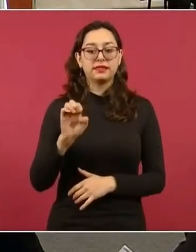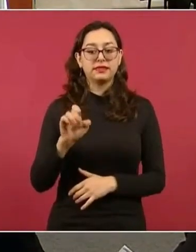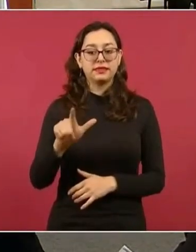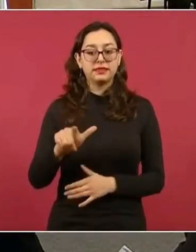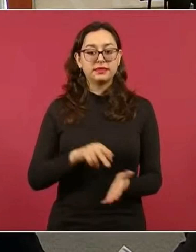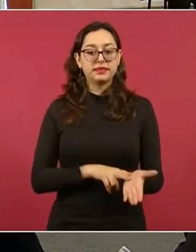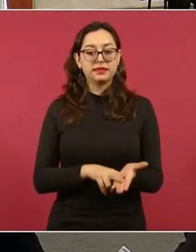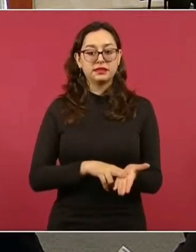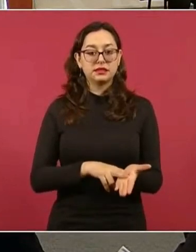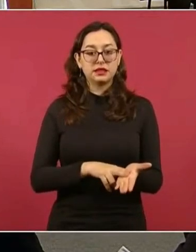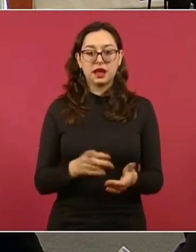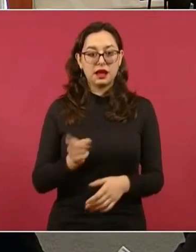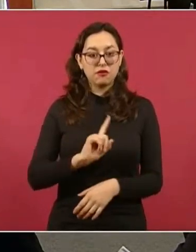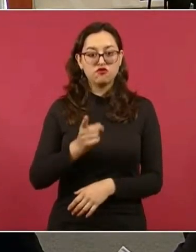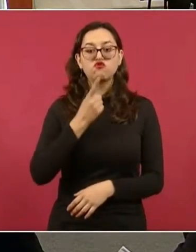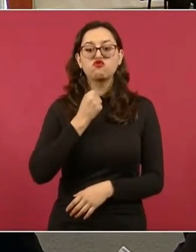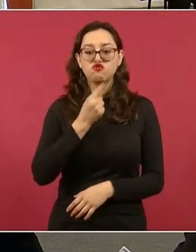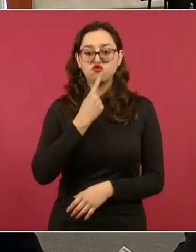Esta es la premia.